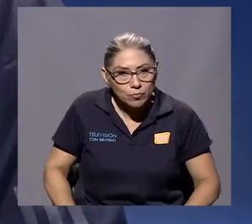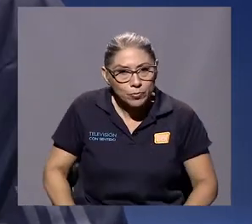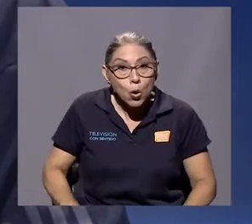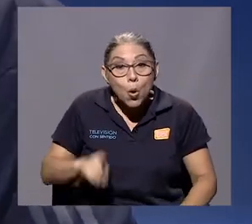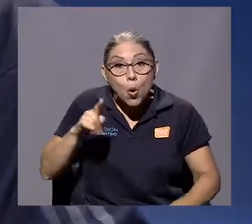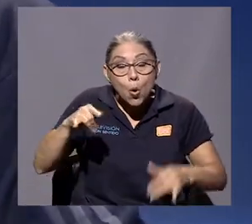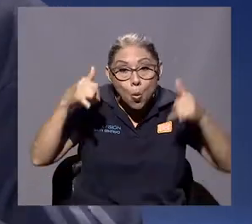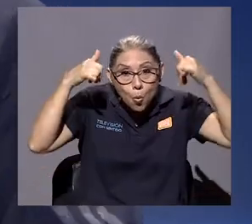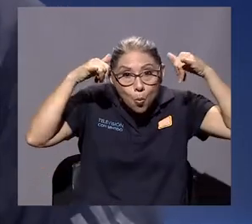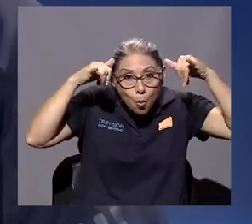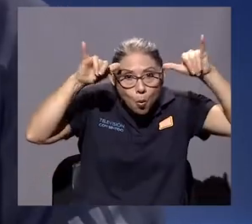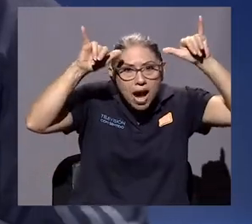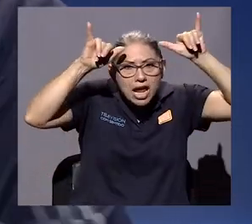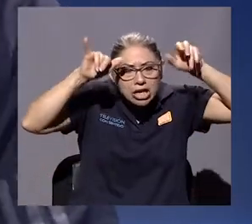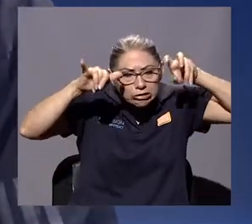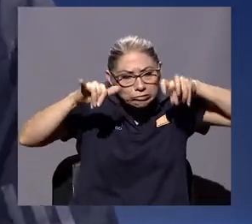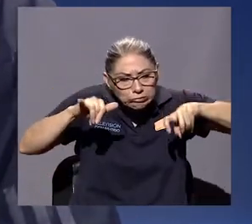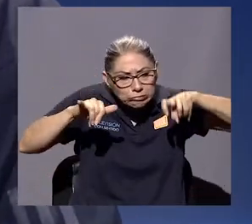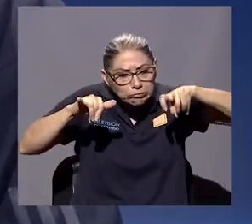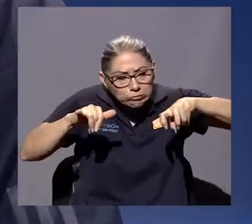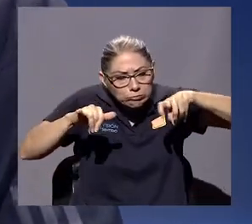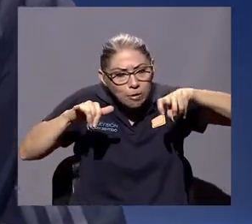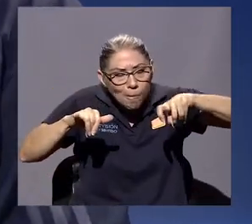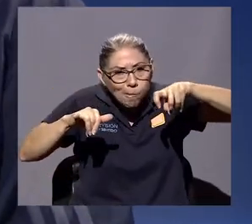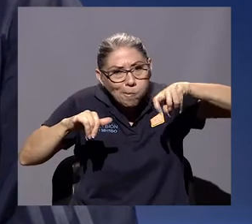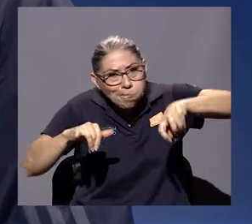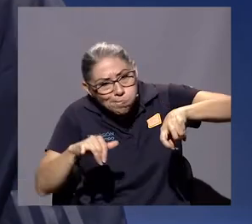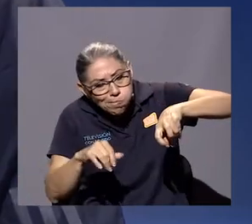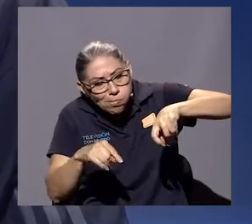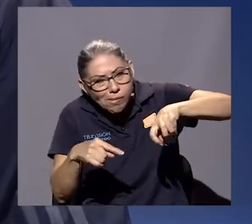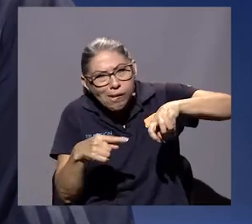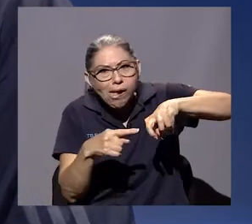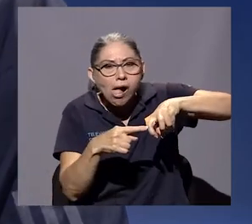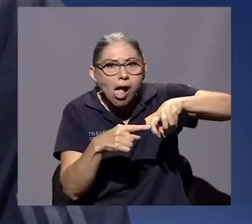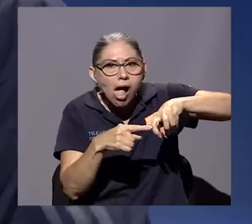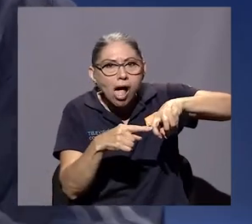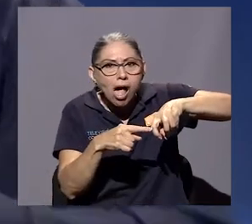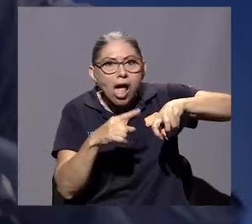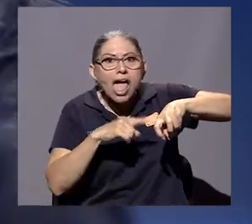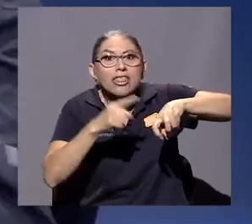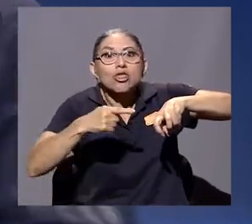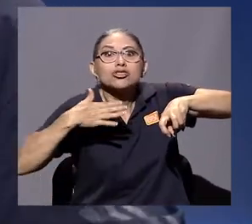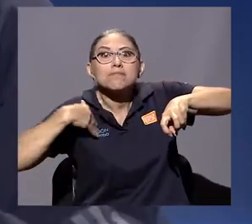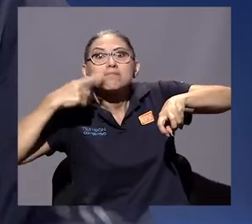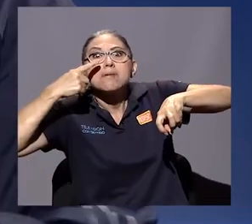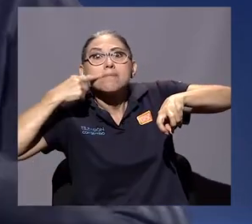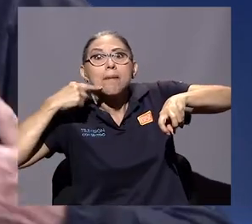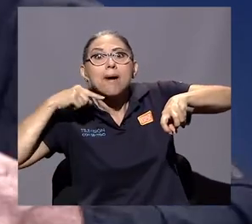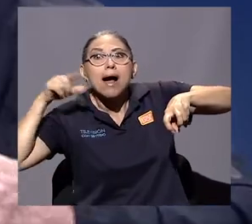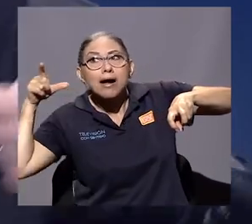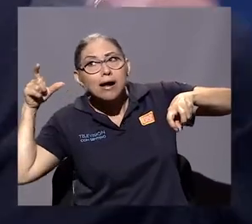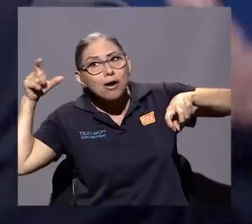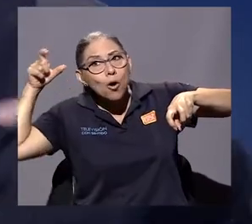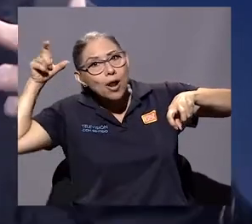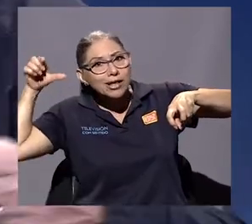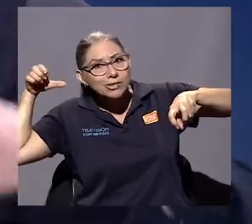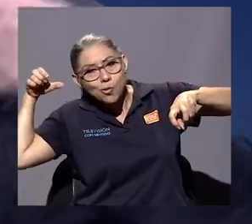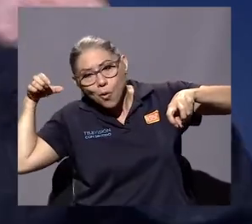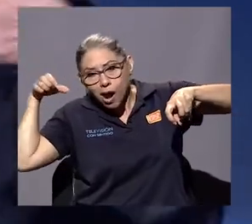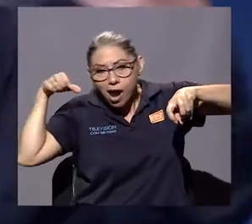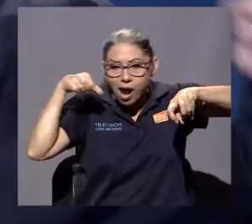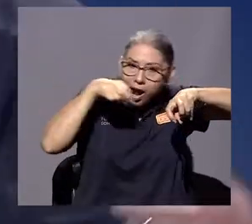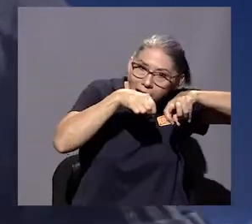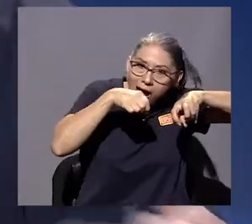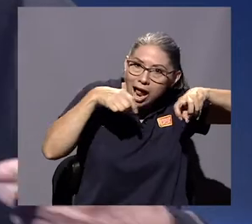se quebró una pata, entonces él se enyugó, y